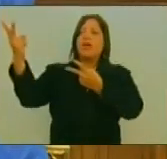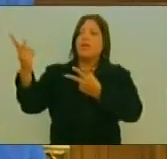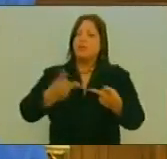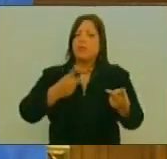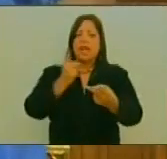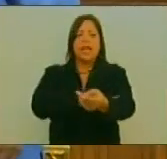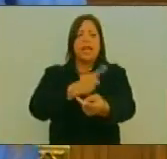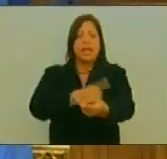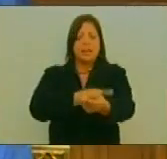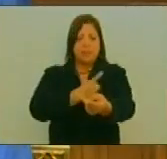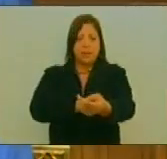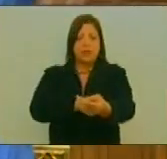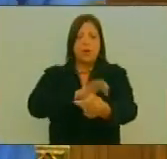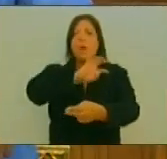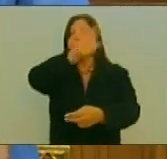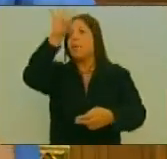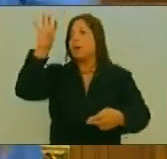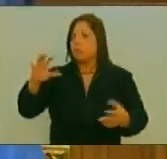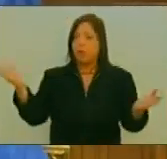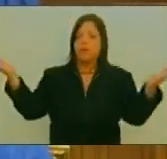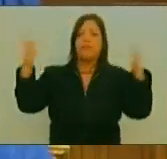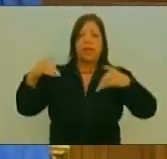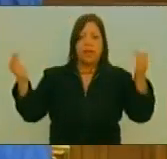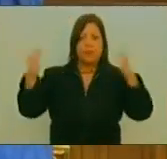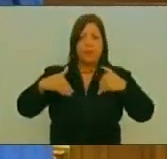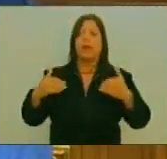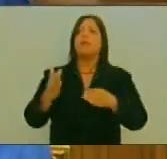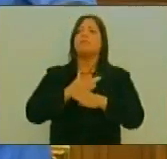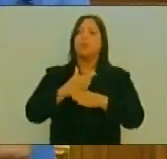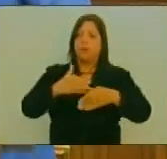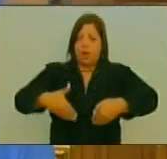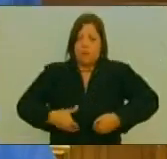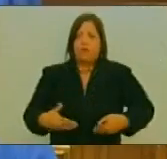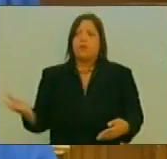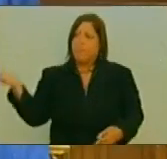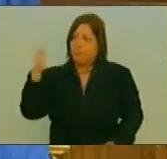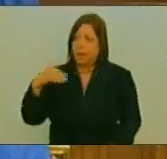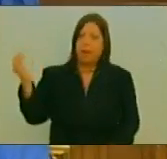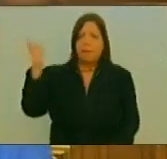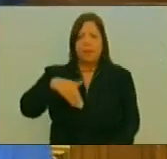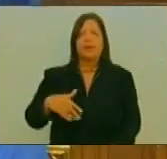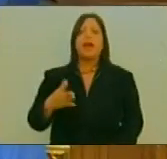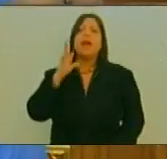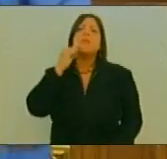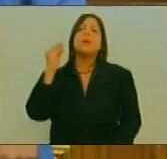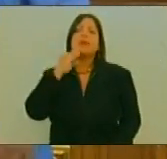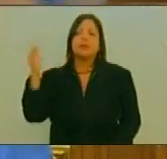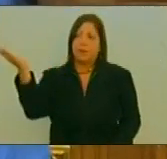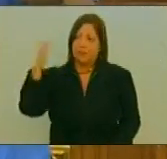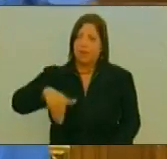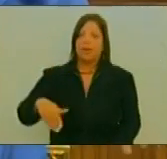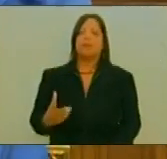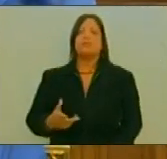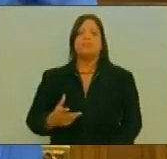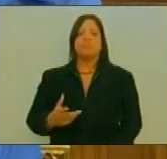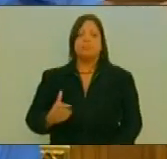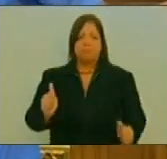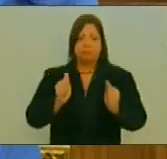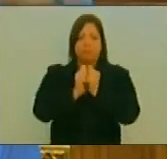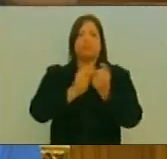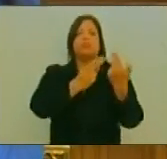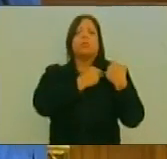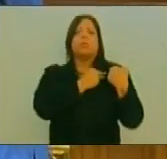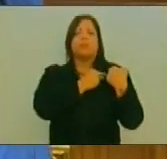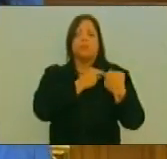hermanos Y hermanas De otras actitudes A compartir el esfuerzo A compartir Las experiencias Nosotros tuvimos Una